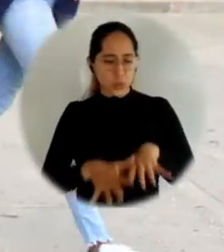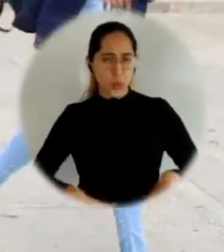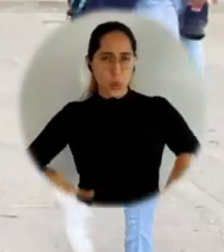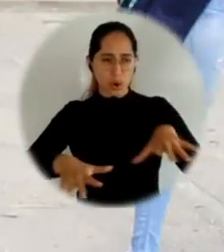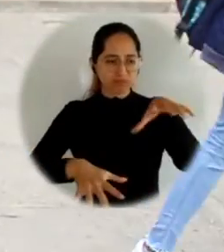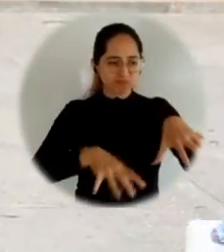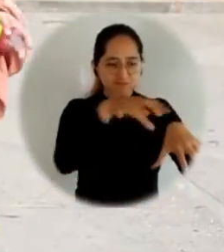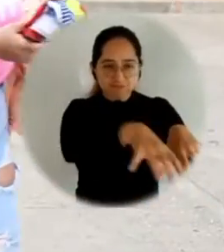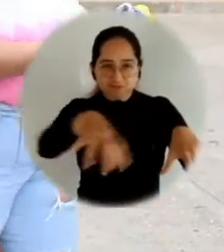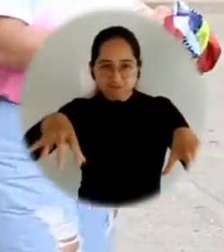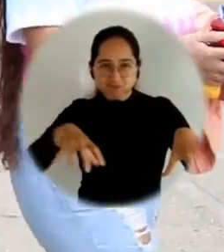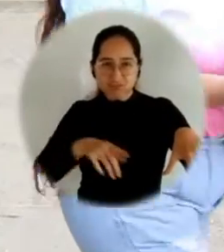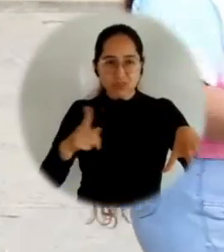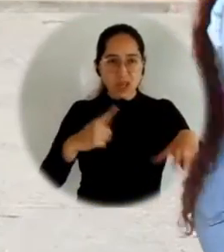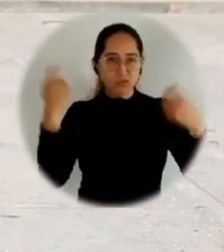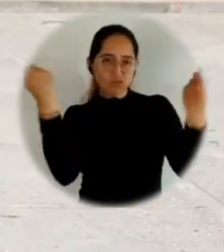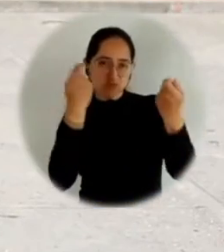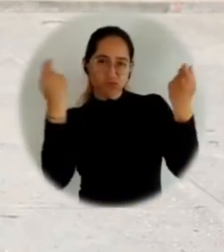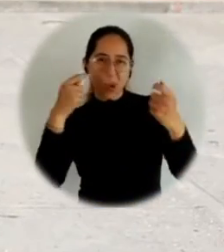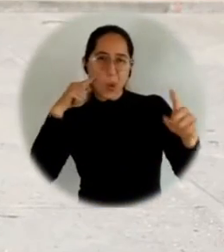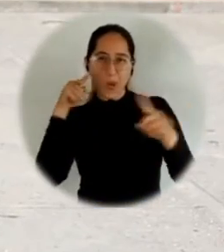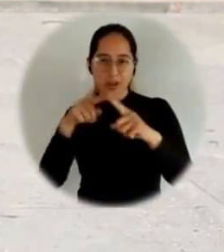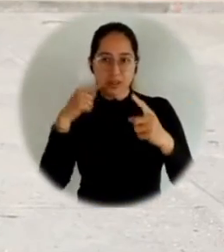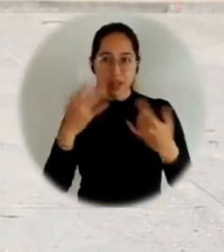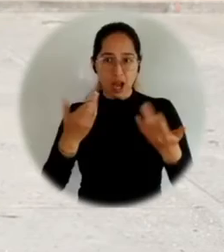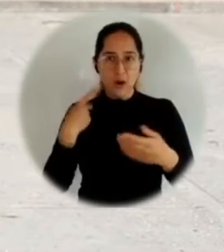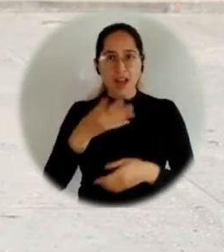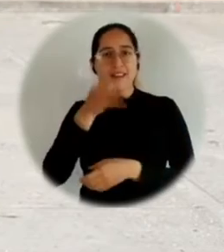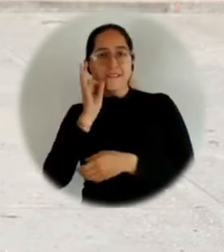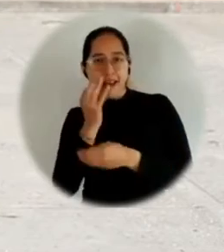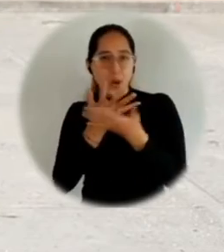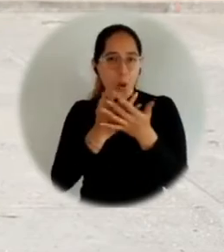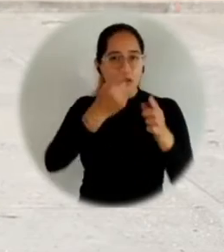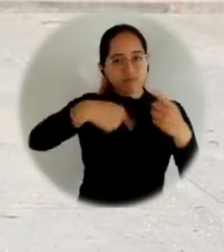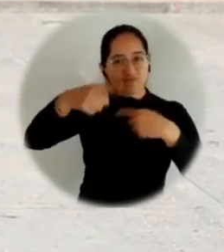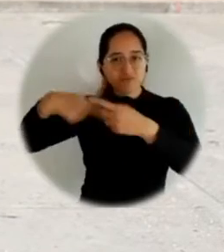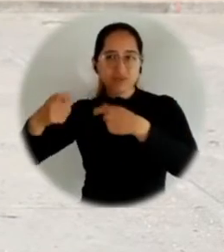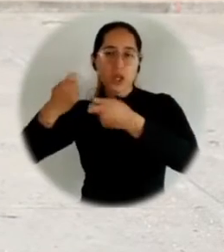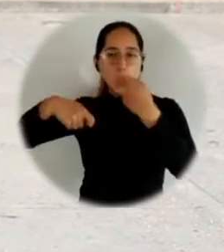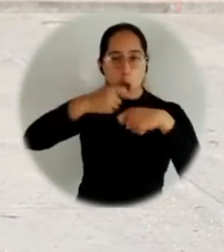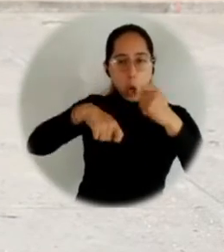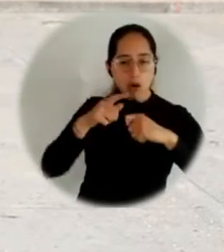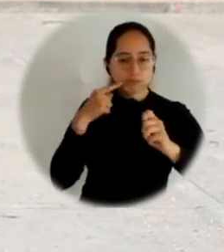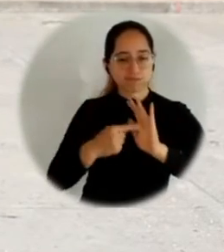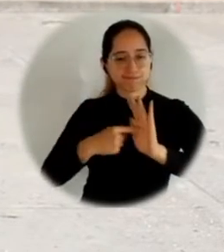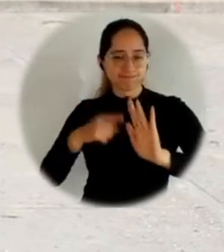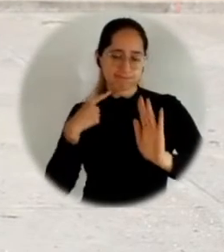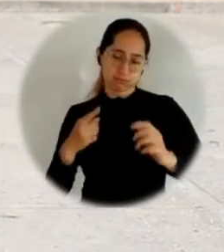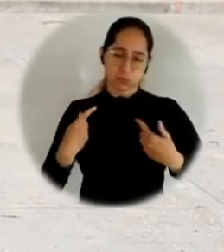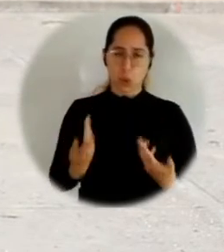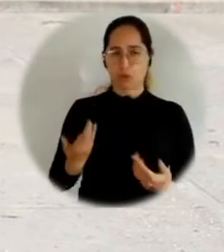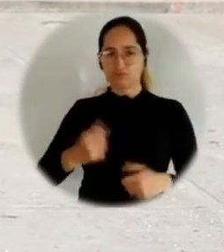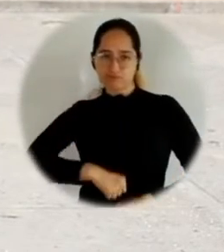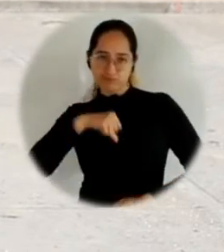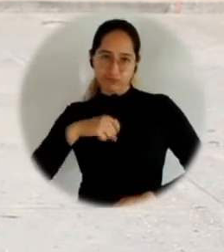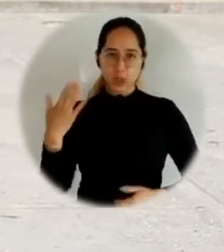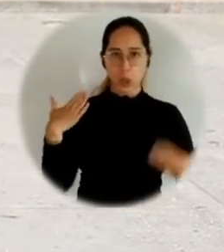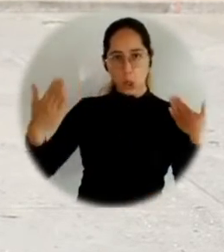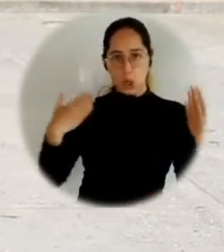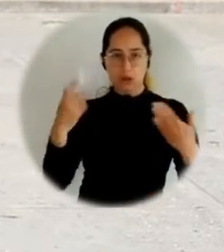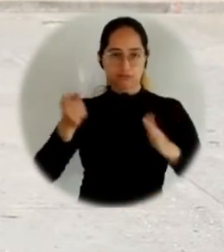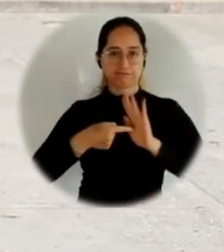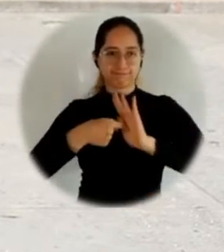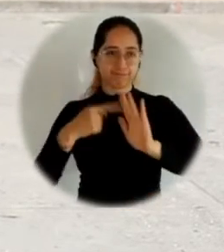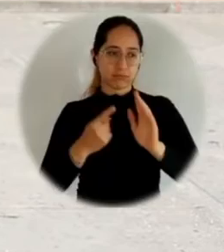Este es un evento que hemos programado para retomar nuestras tradiciones cafeteras, para exaltar nuestra cultura campesina y hacerle un